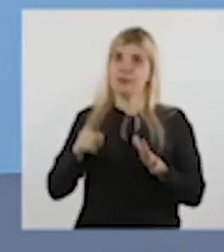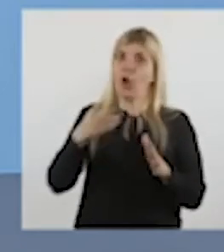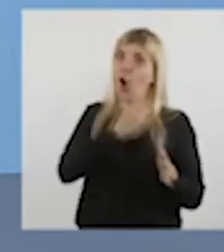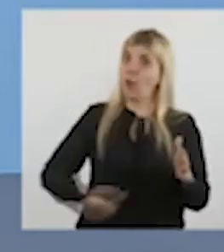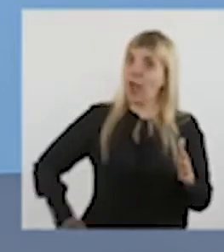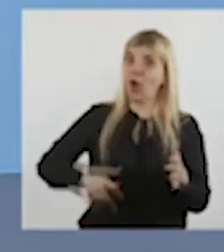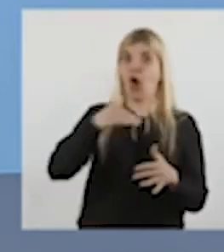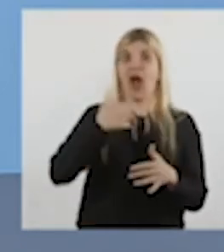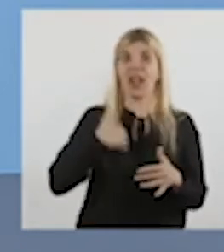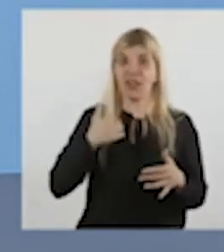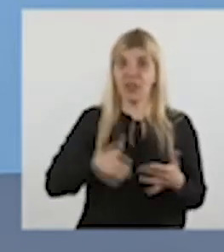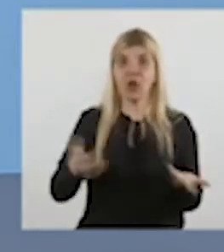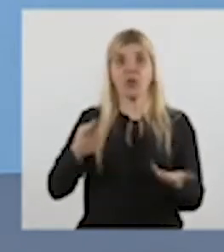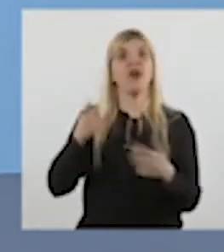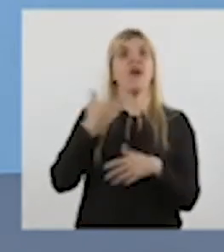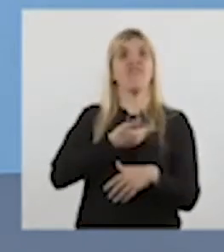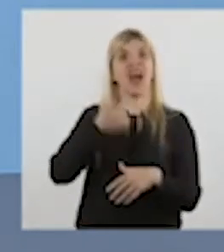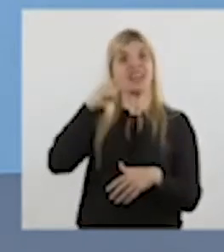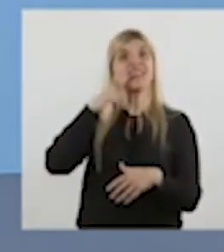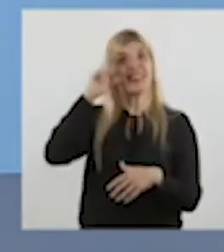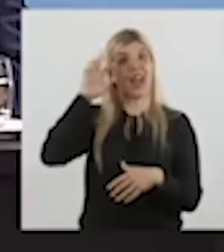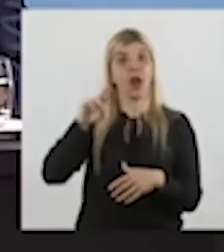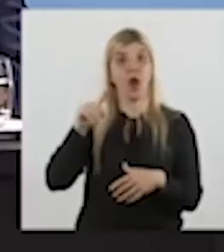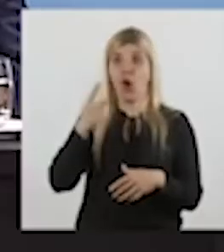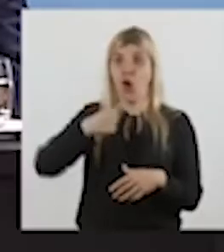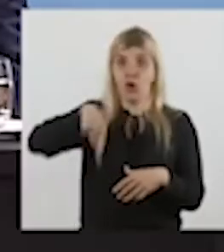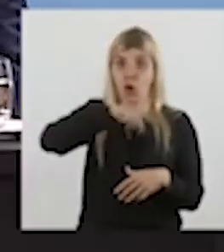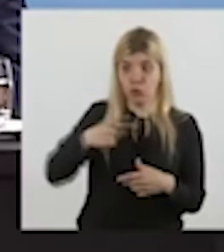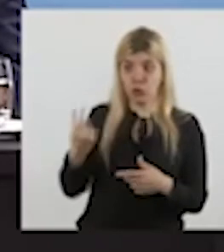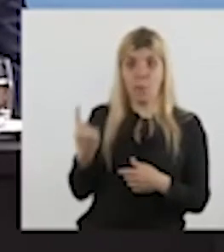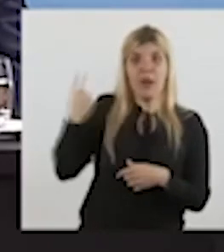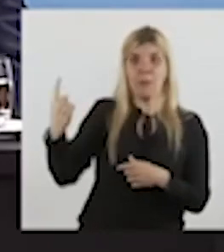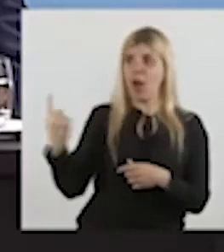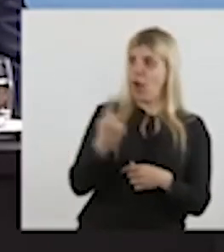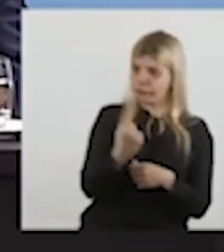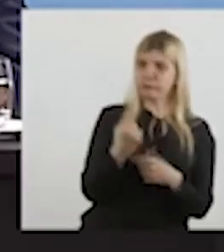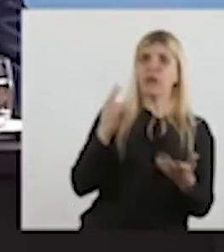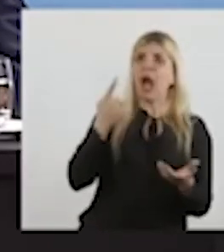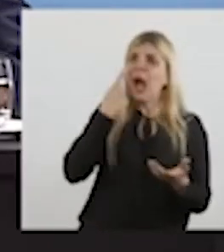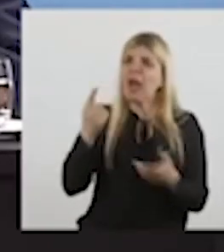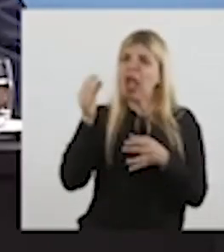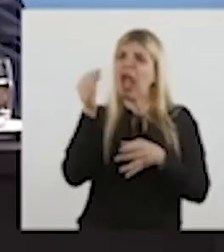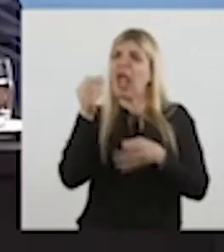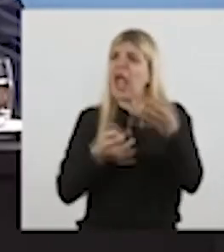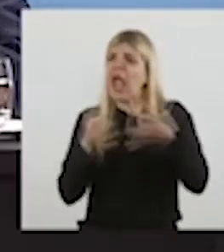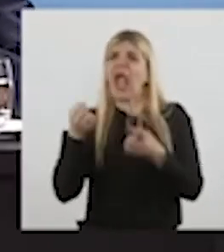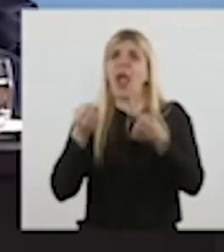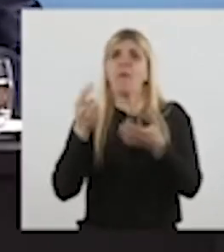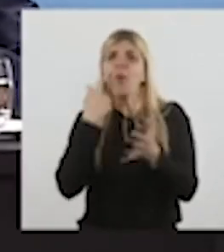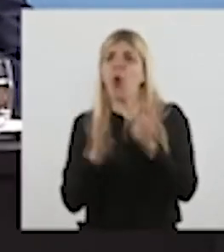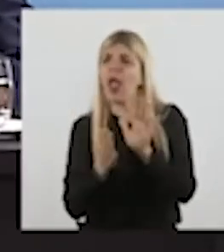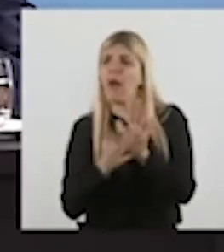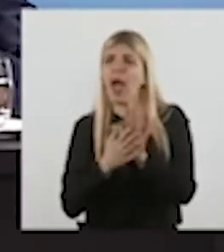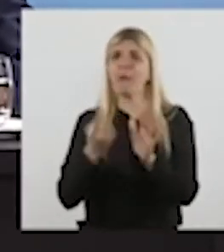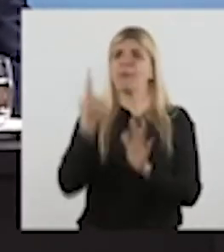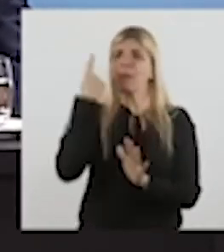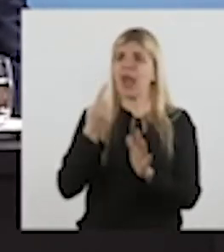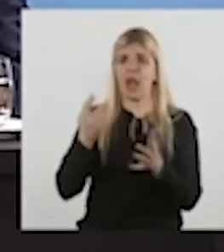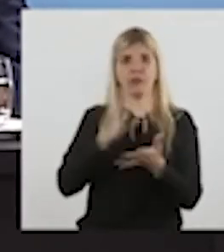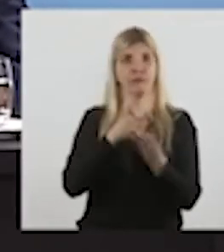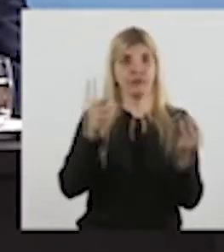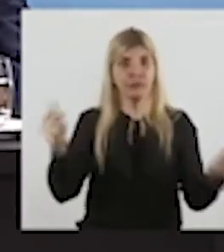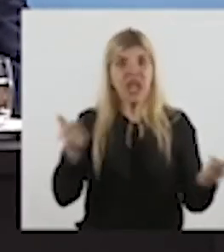olviden que Pfizer fue la primera que recibió el propio presidente cuando hizo el ensayo clínico, el ensayo clínico ya terminó en la Argentina, 6.000